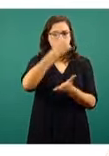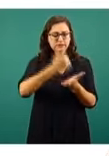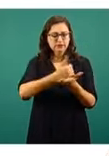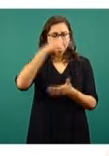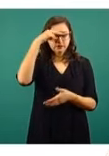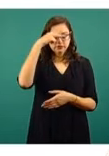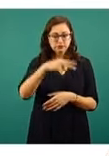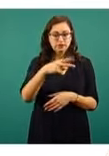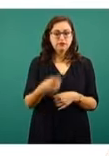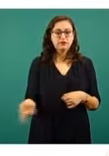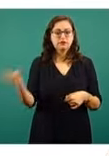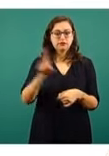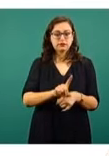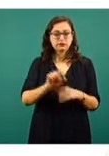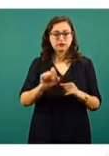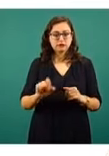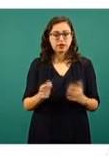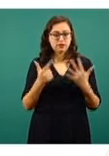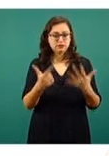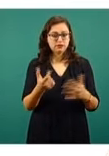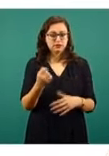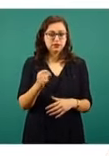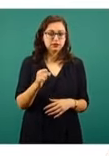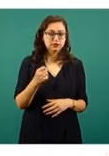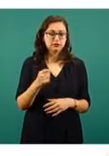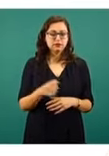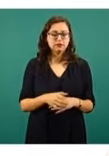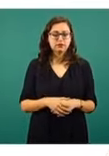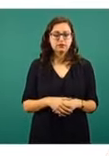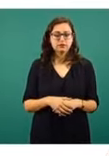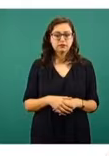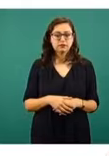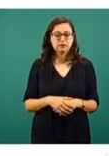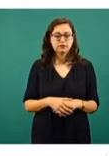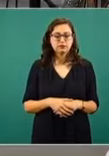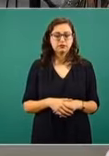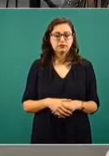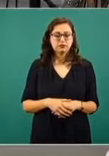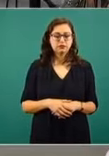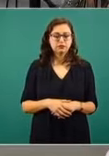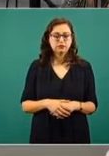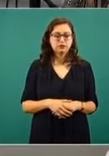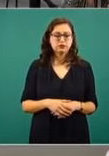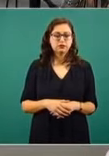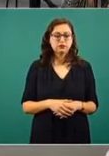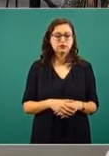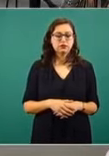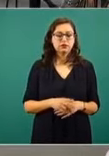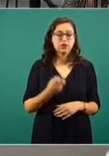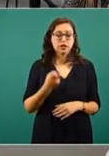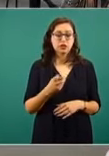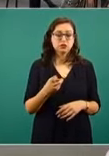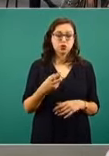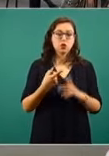el día 27 de septiembre. Esto es lo que realizaremos el día 24